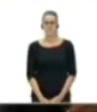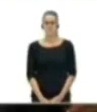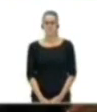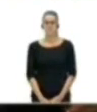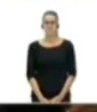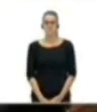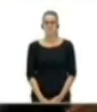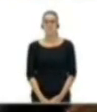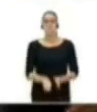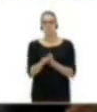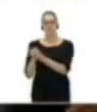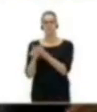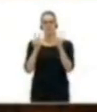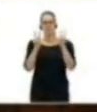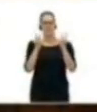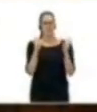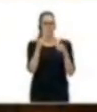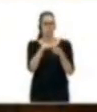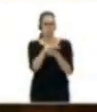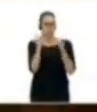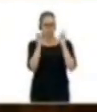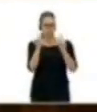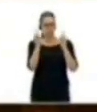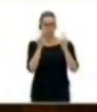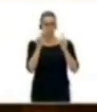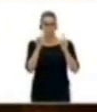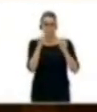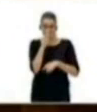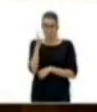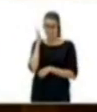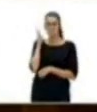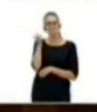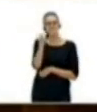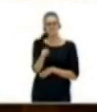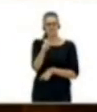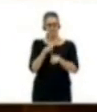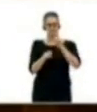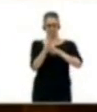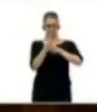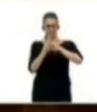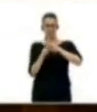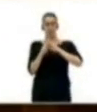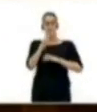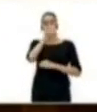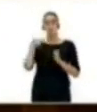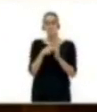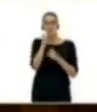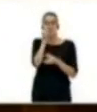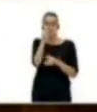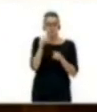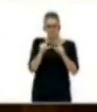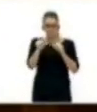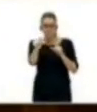En materia educativa, también hemos ido para atrás en esta última legislatura. Desde el año 2012, se ha visto reducido el